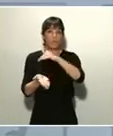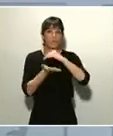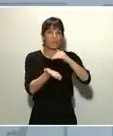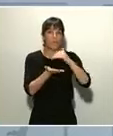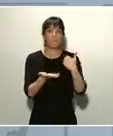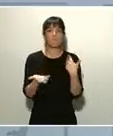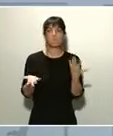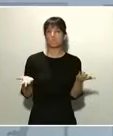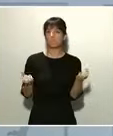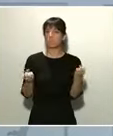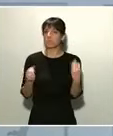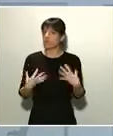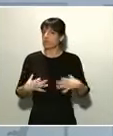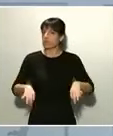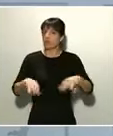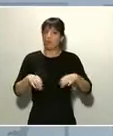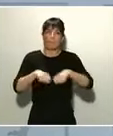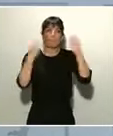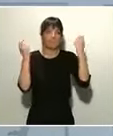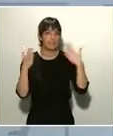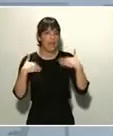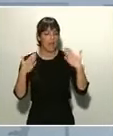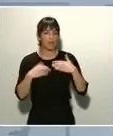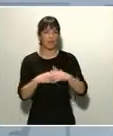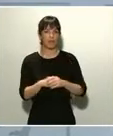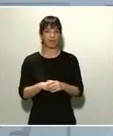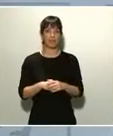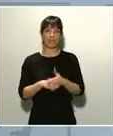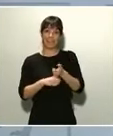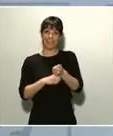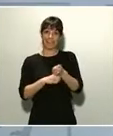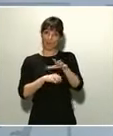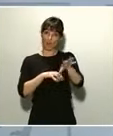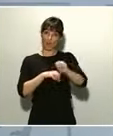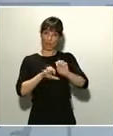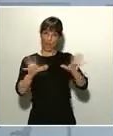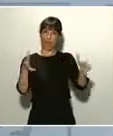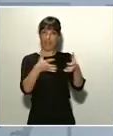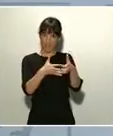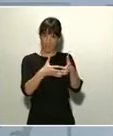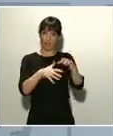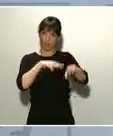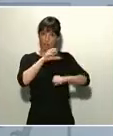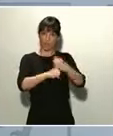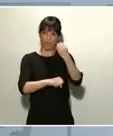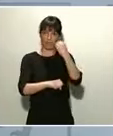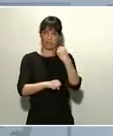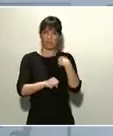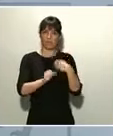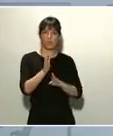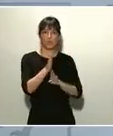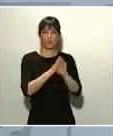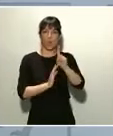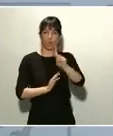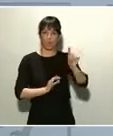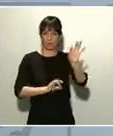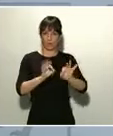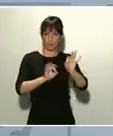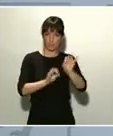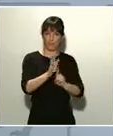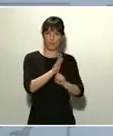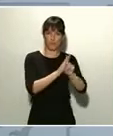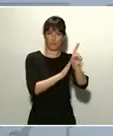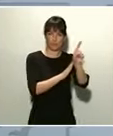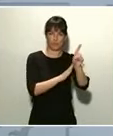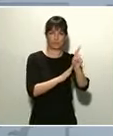El canal online ha crecido más de un 11% en este periodo y la compra media por esta vía ha